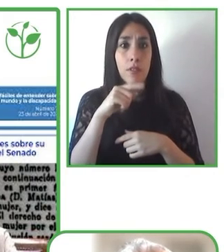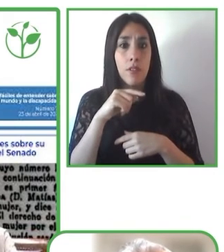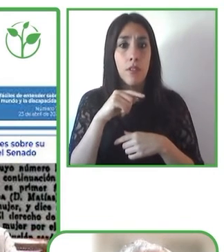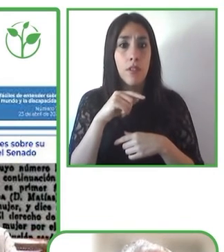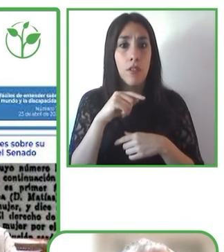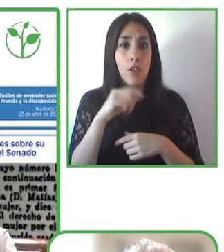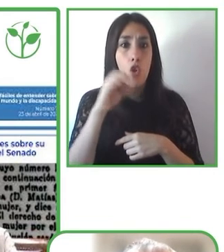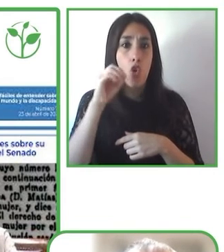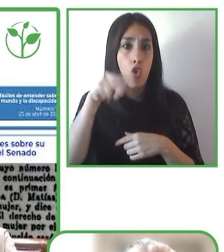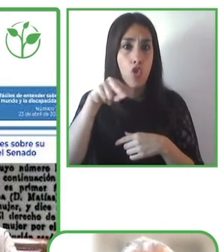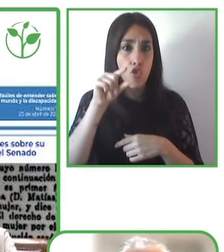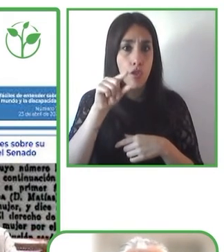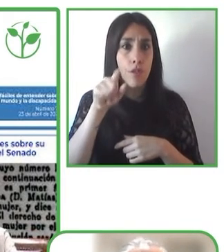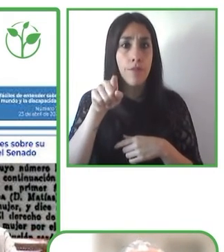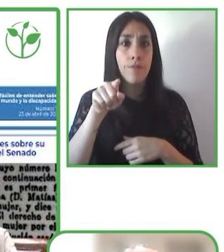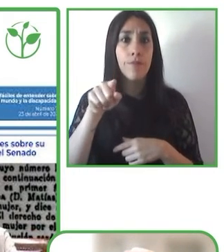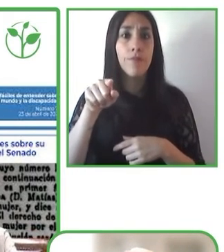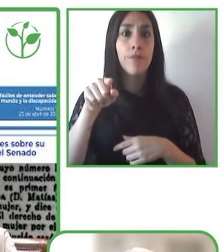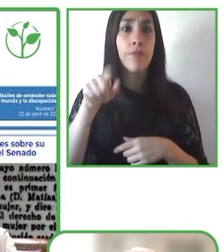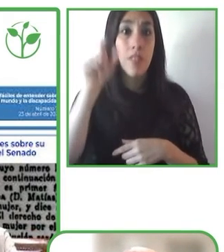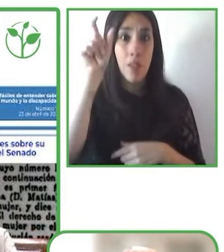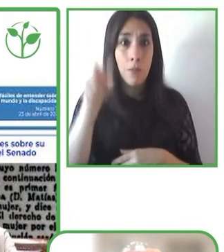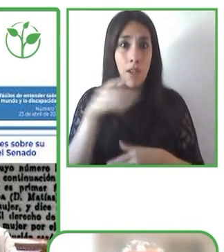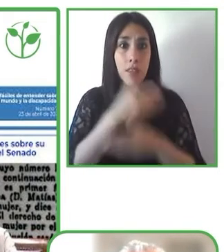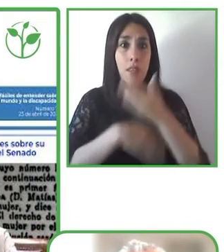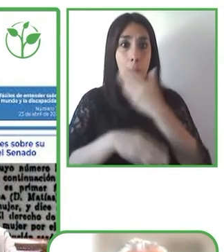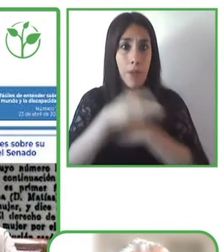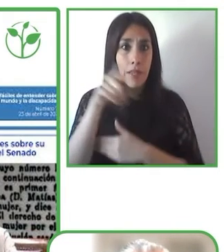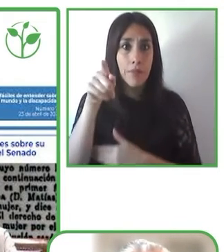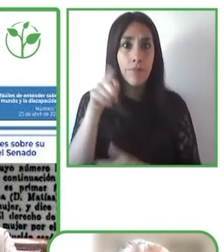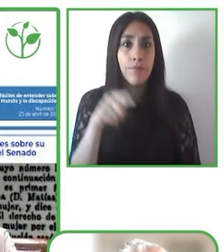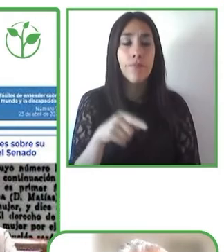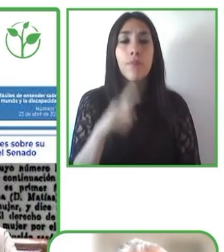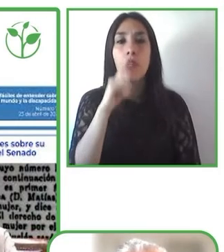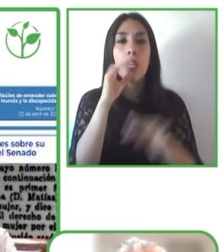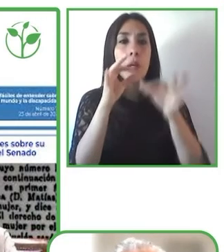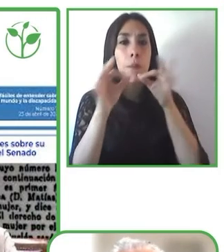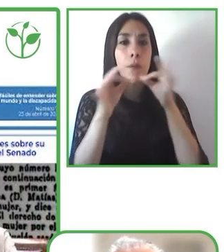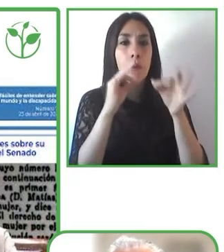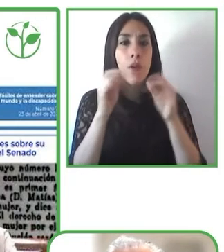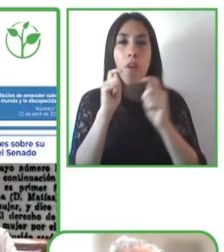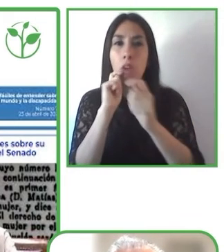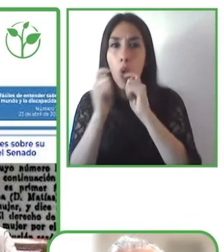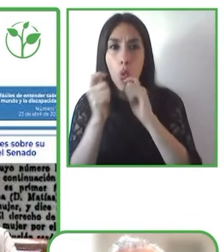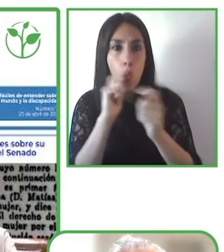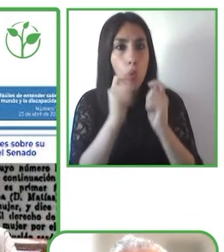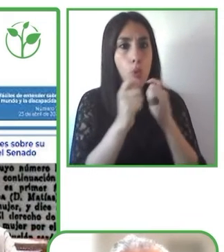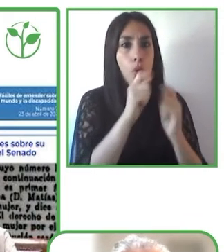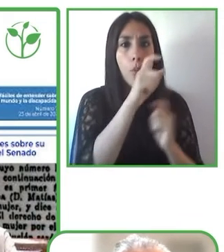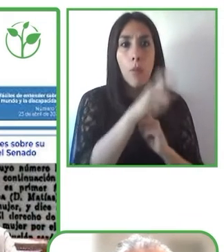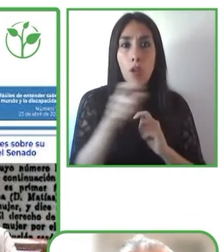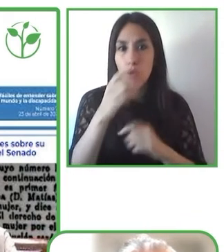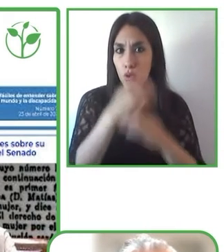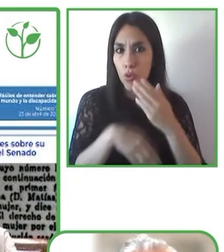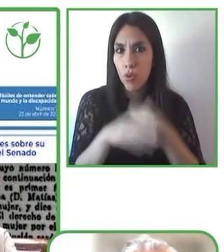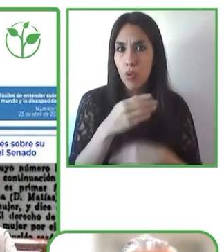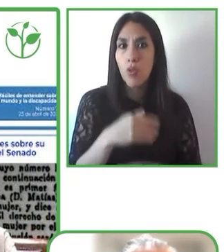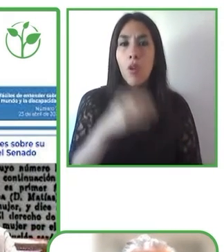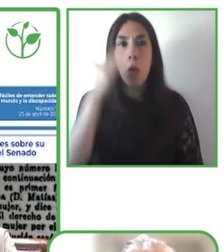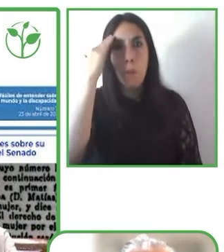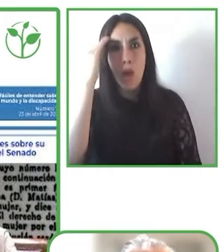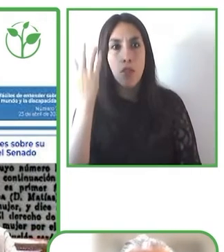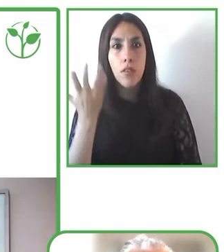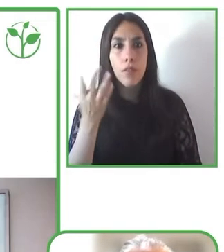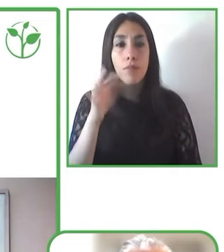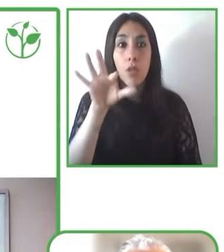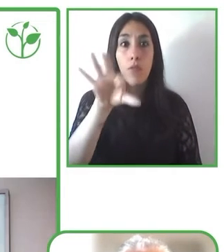noticias falsas en lectura fácil entrevistamos a personas con discapacidad intelectual o descubrimos el trabajo entregado